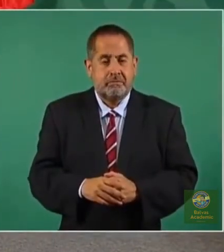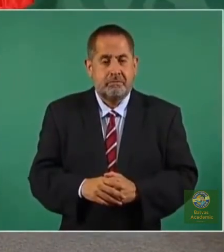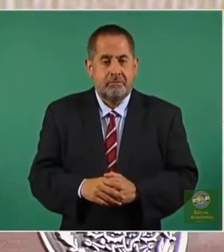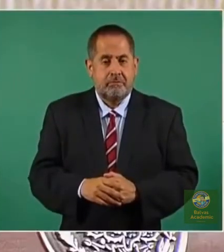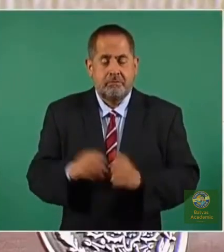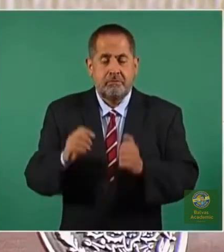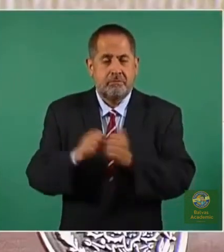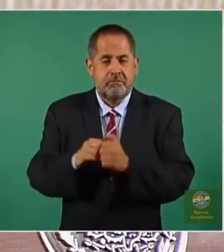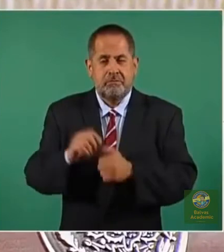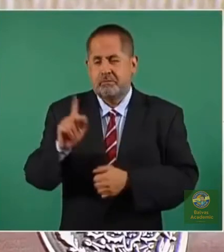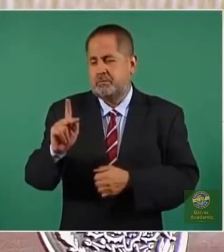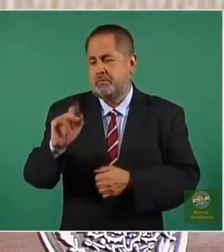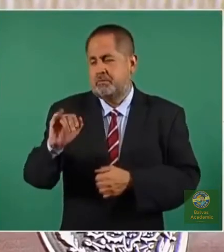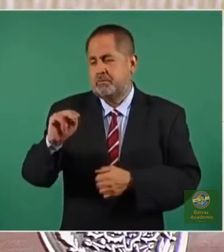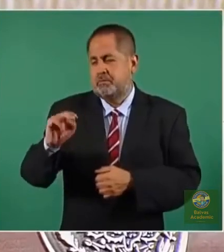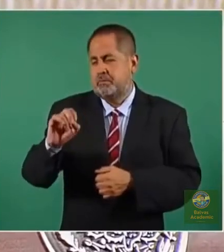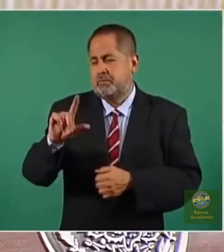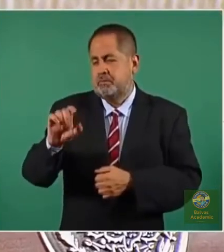pinole,